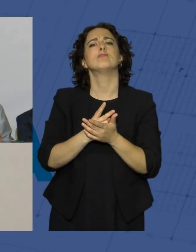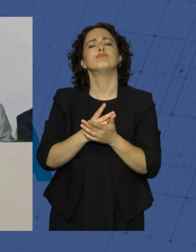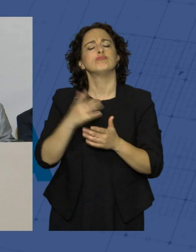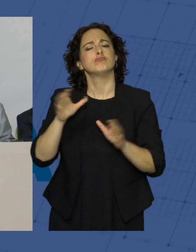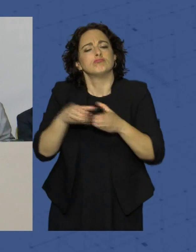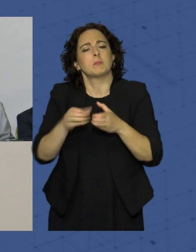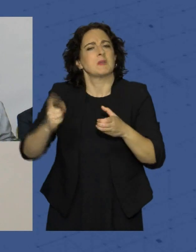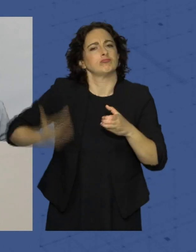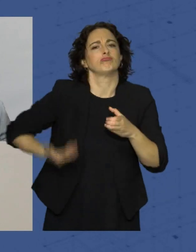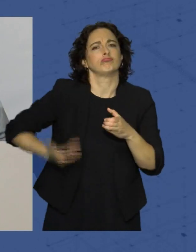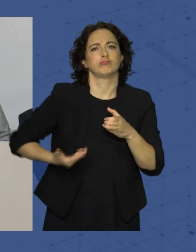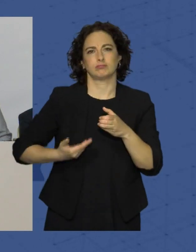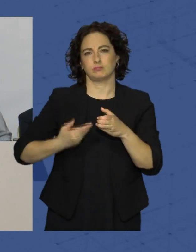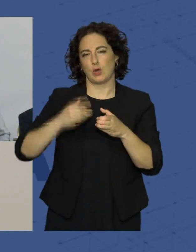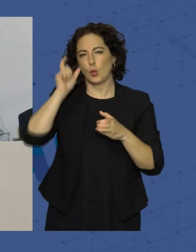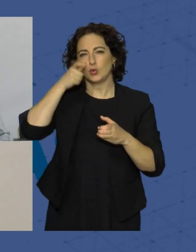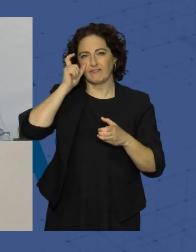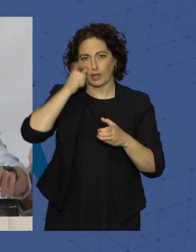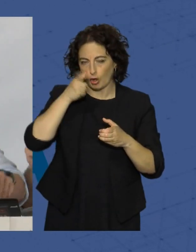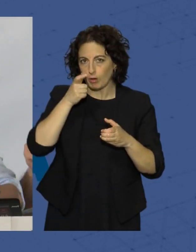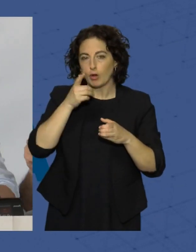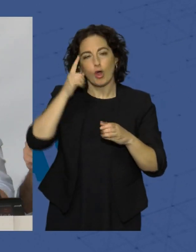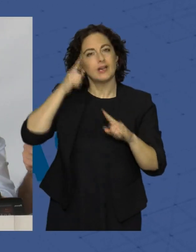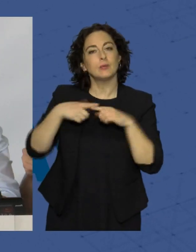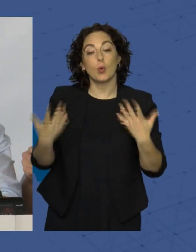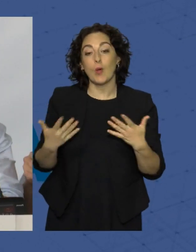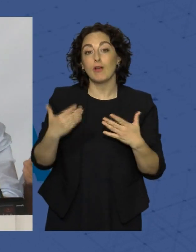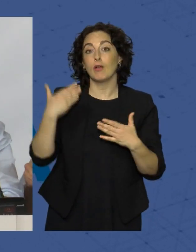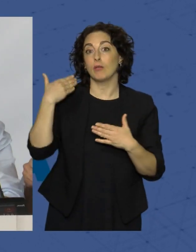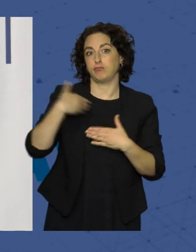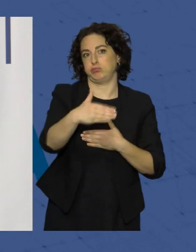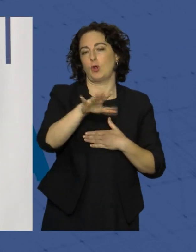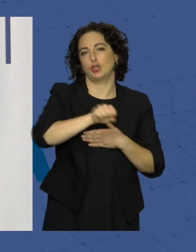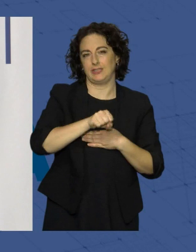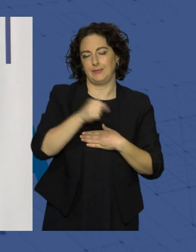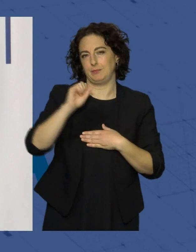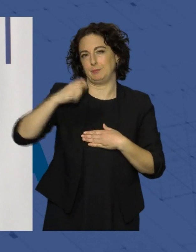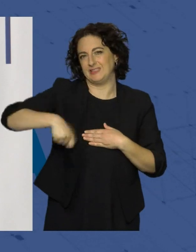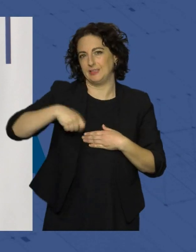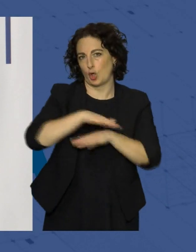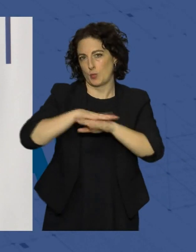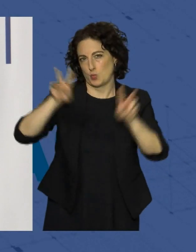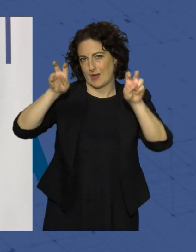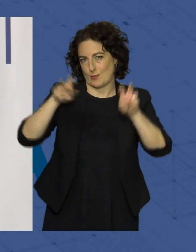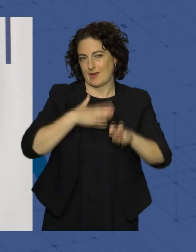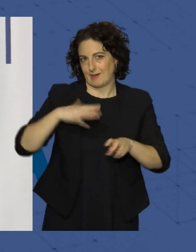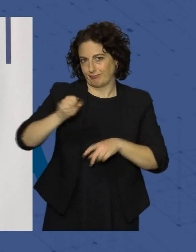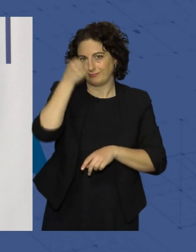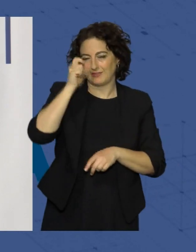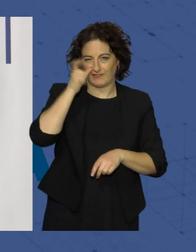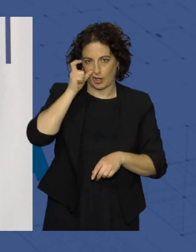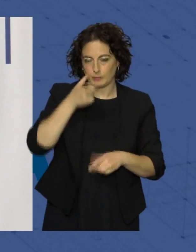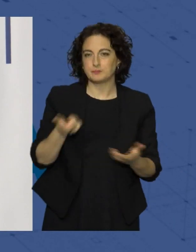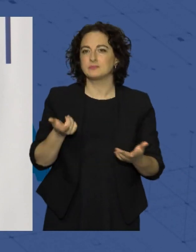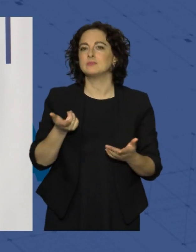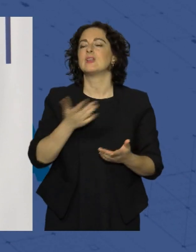importante de Núñez Feijó para lograr que sea el próximo presidente del gobierno. Vamos a seguir que crezca el curso de la historia